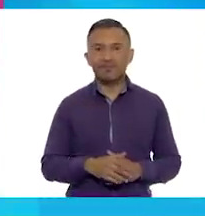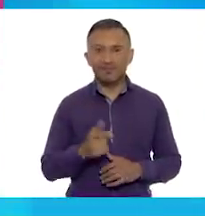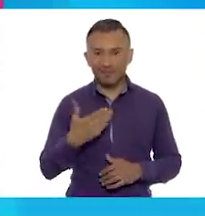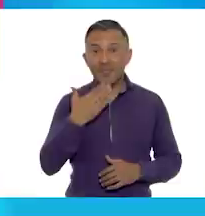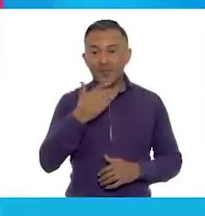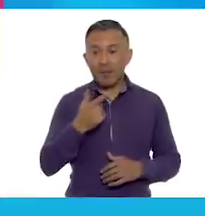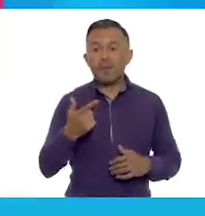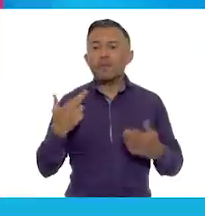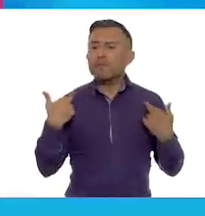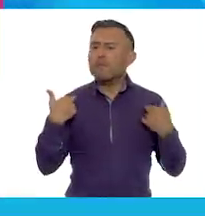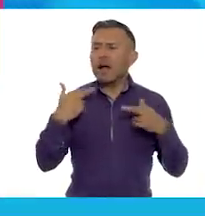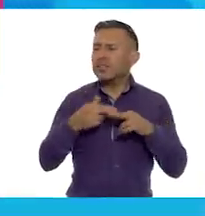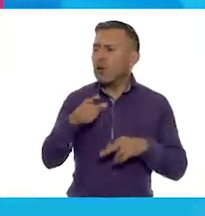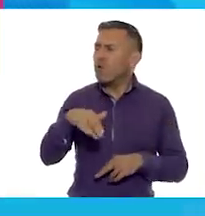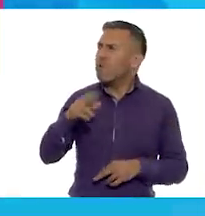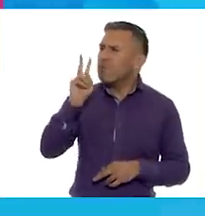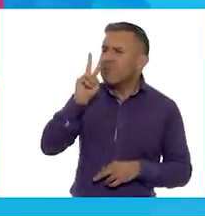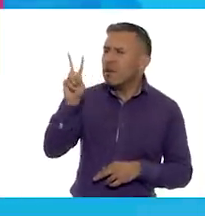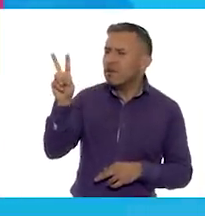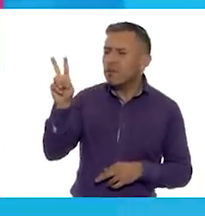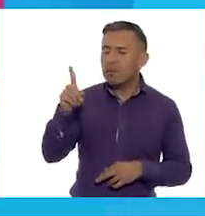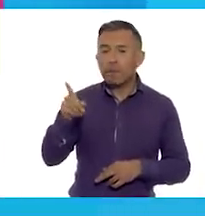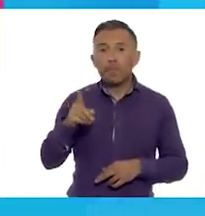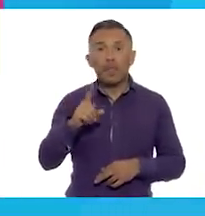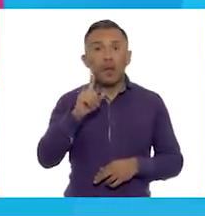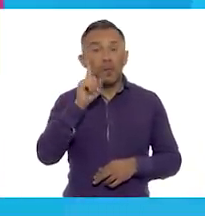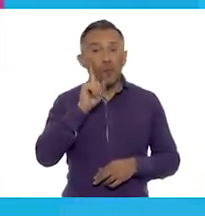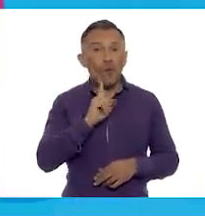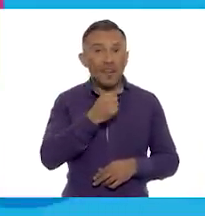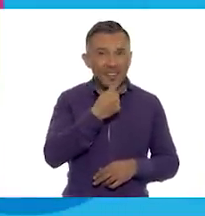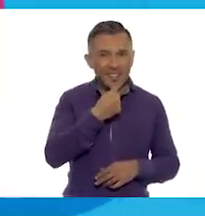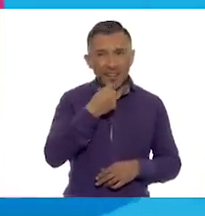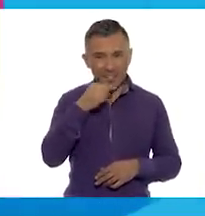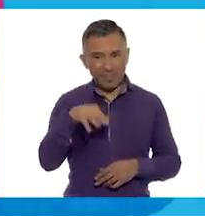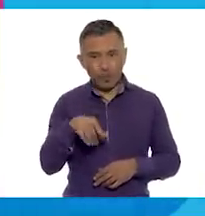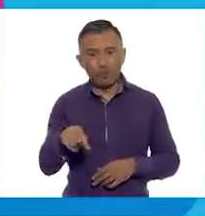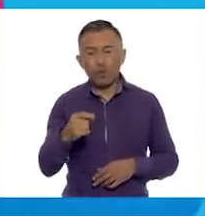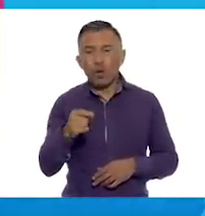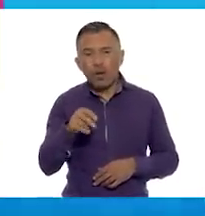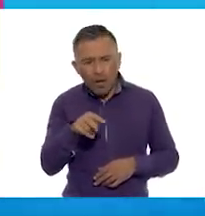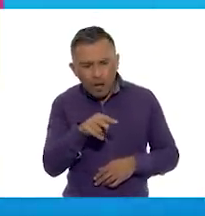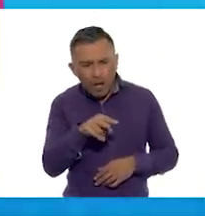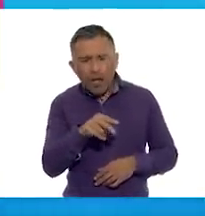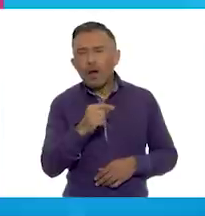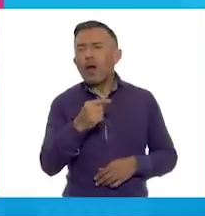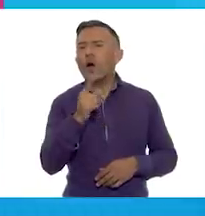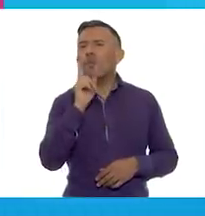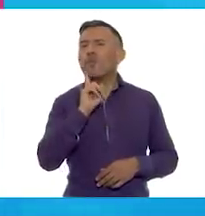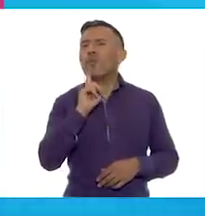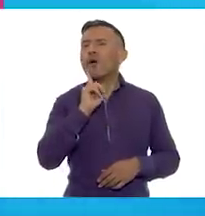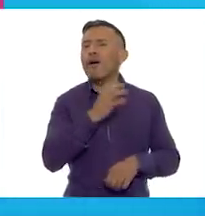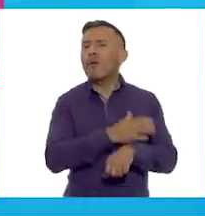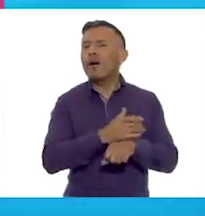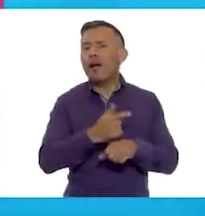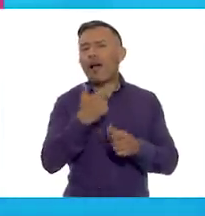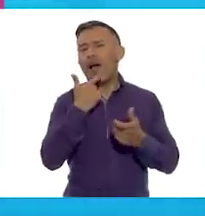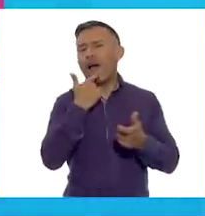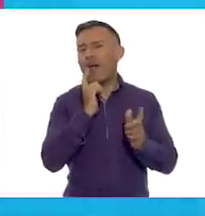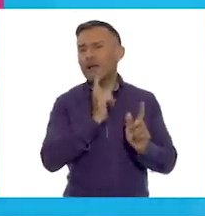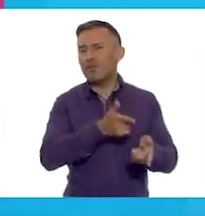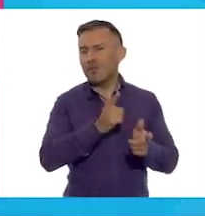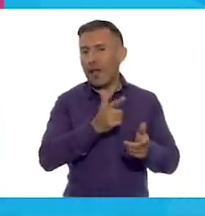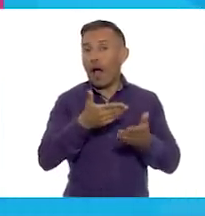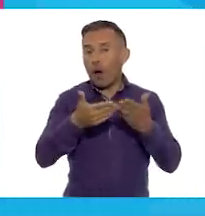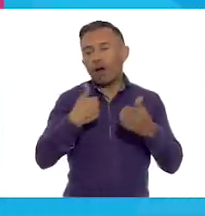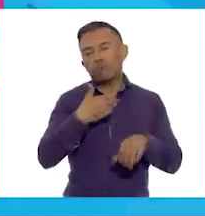maestra, ¿qué observa ahí? Mmm, ahí observo a una niña y un niño burlándose de una compañera. Y también debo bajar a la casilla diez.